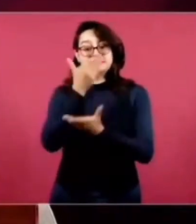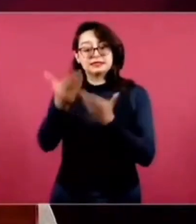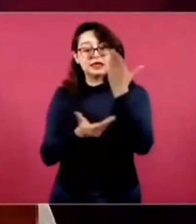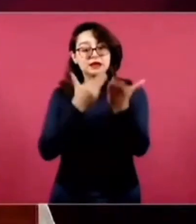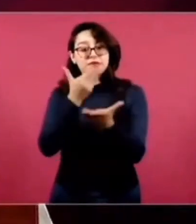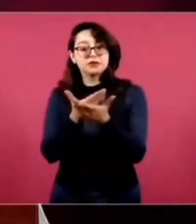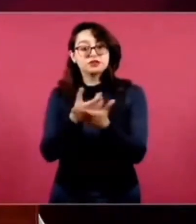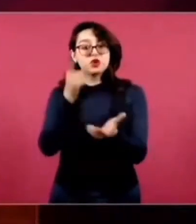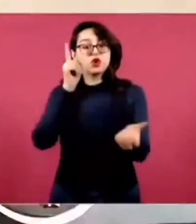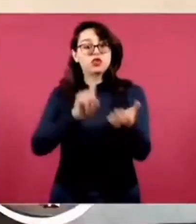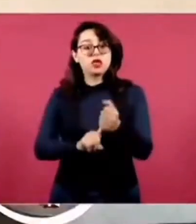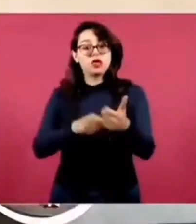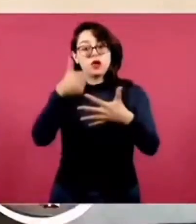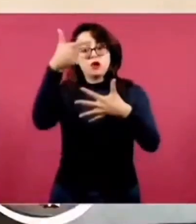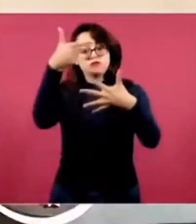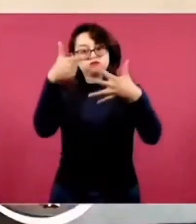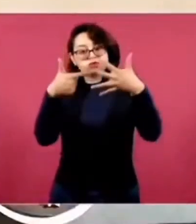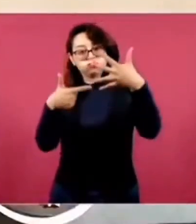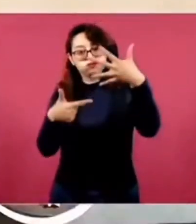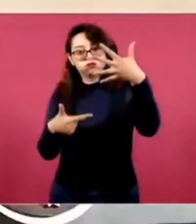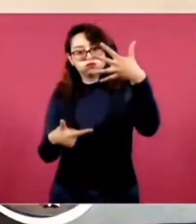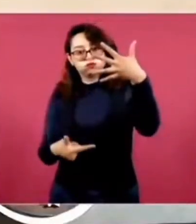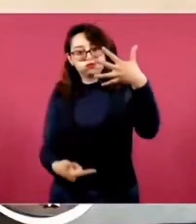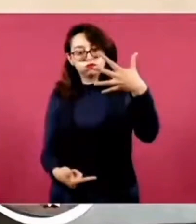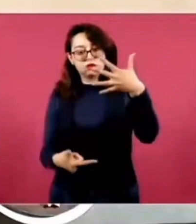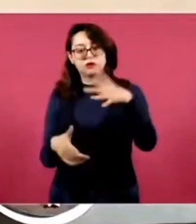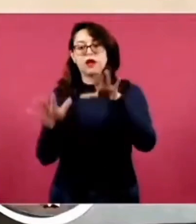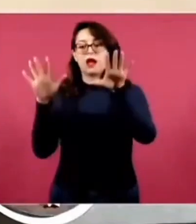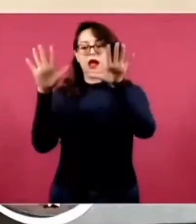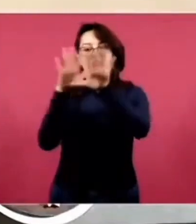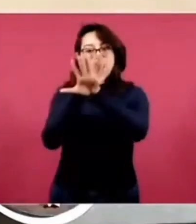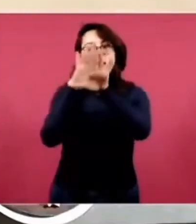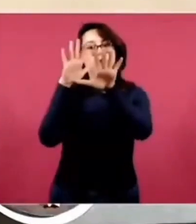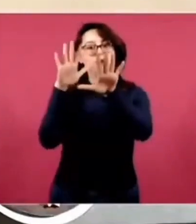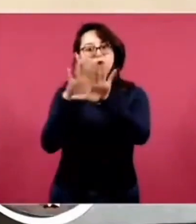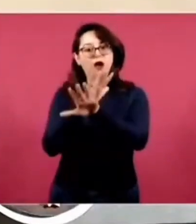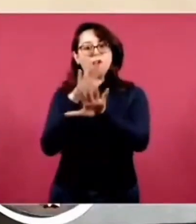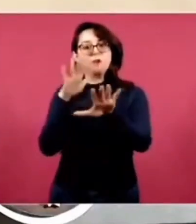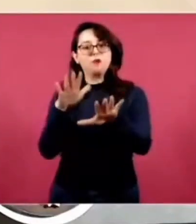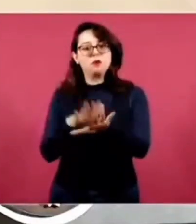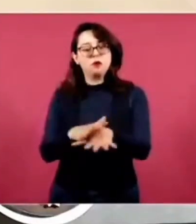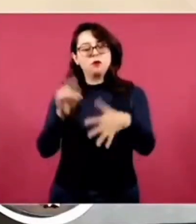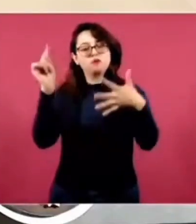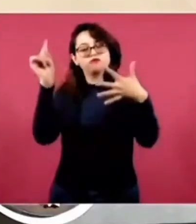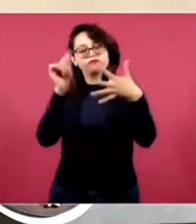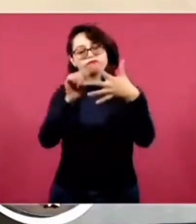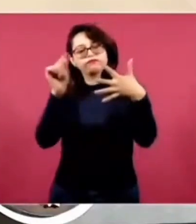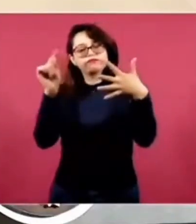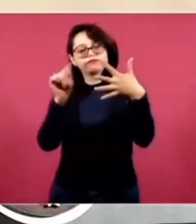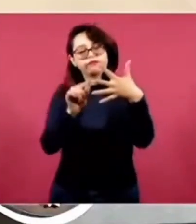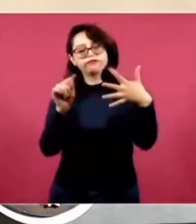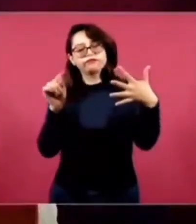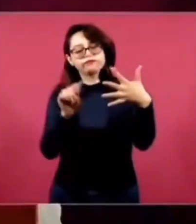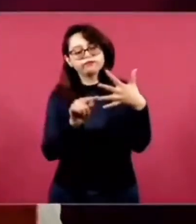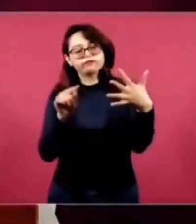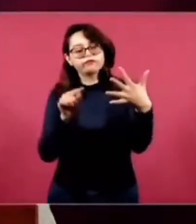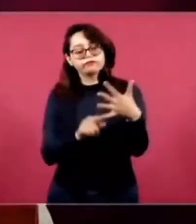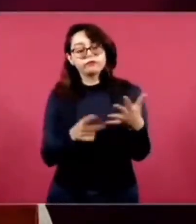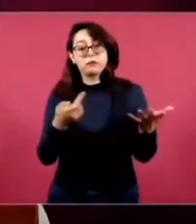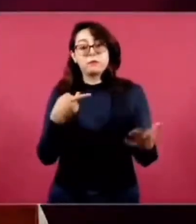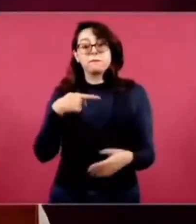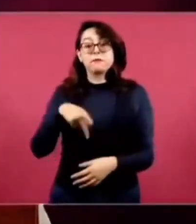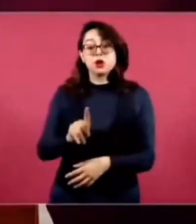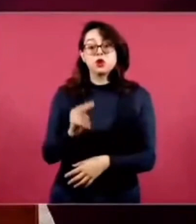Sí, pero se necesitan recursos, recursos que a veces vienen de los propios